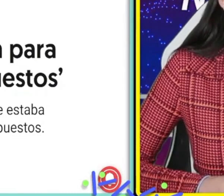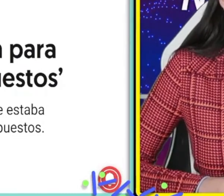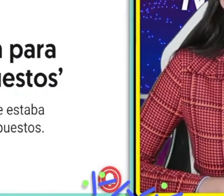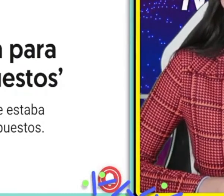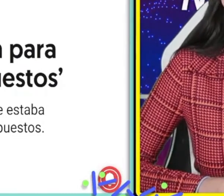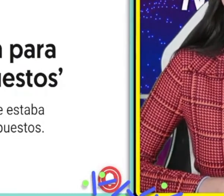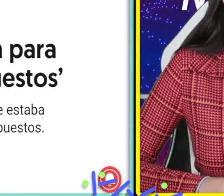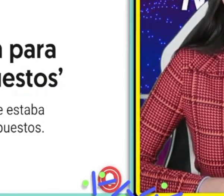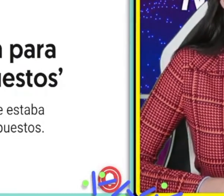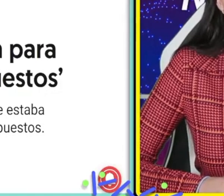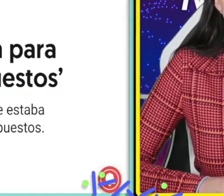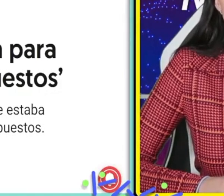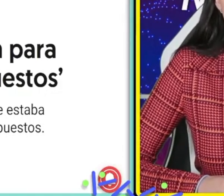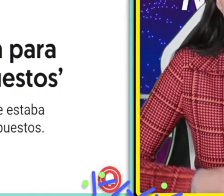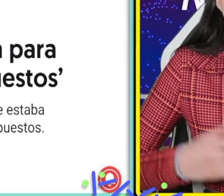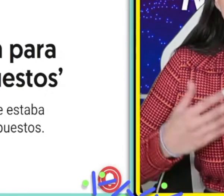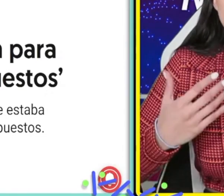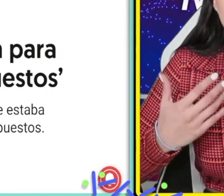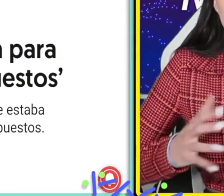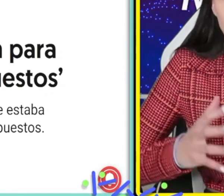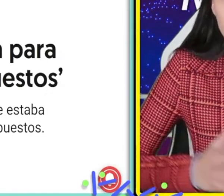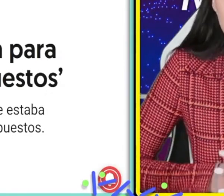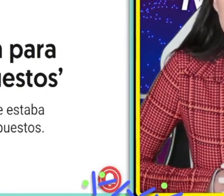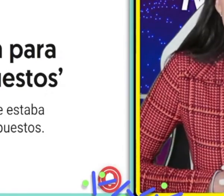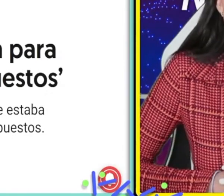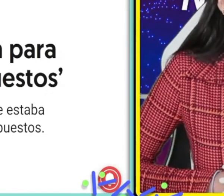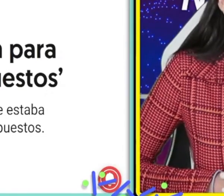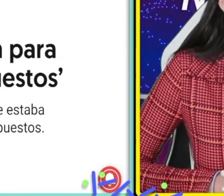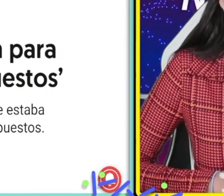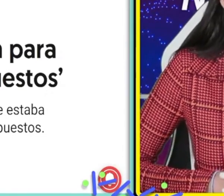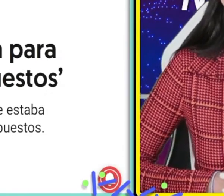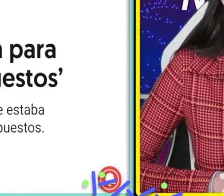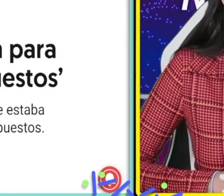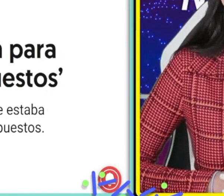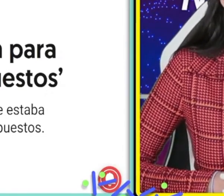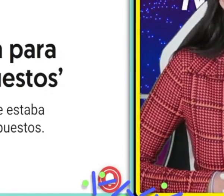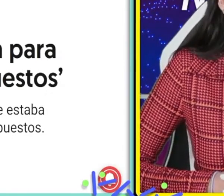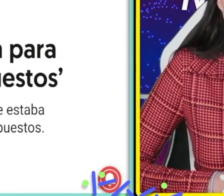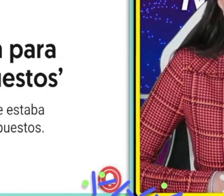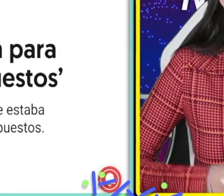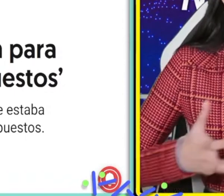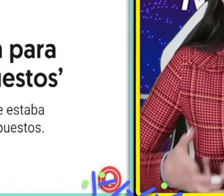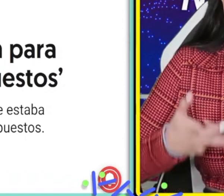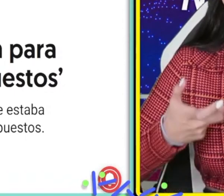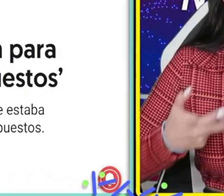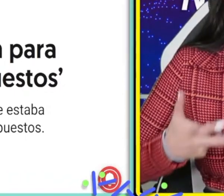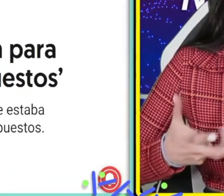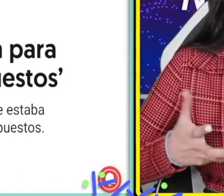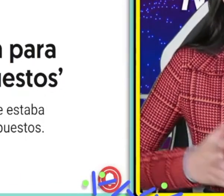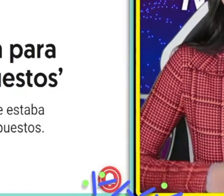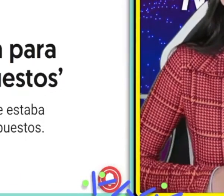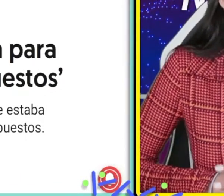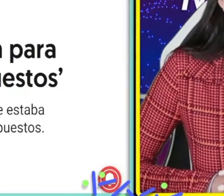que haberlo reclamado. Pero, pues bueno, sabemos que desde tiempo atrás hemos sido gobernados por neoliberales y que, bueno,